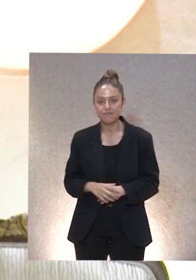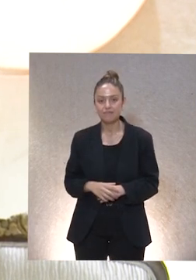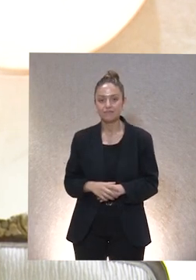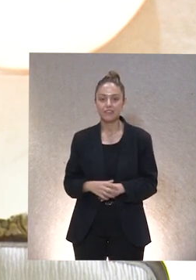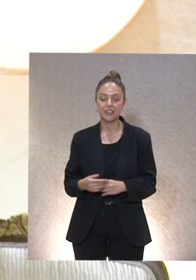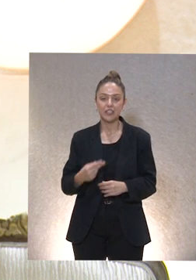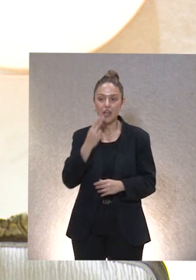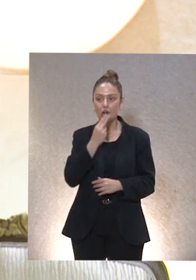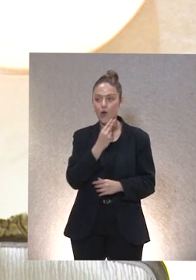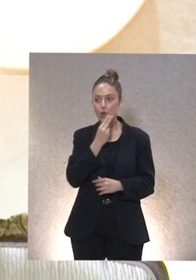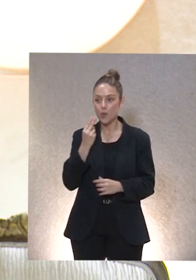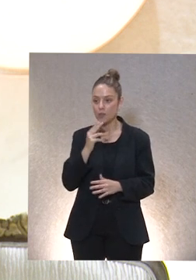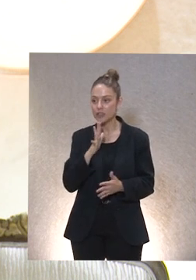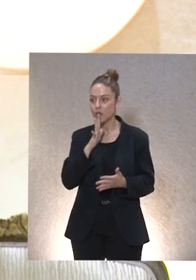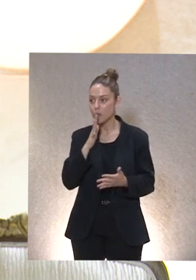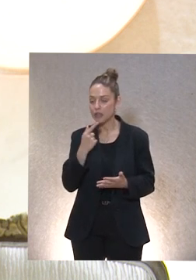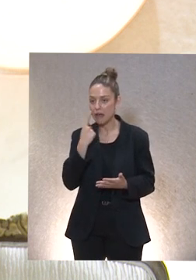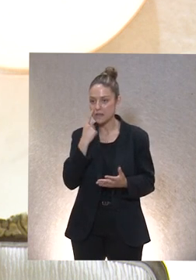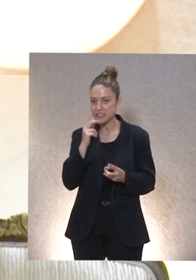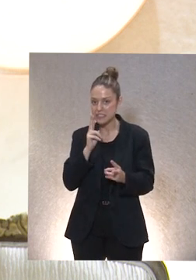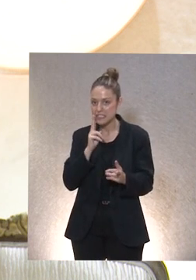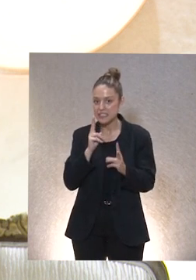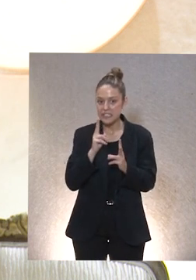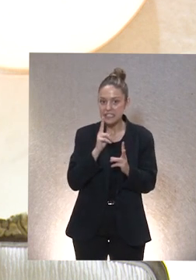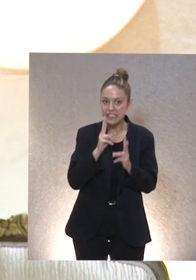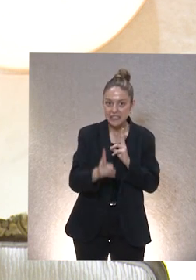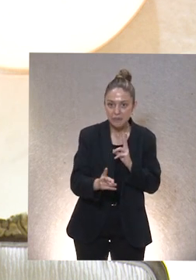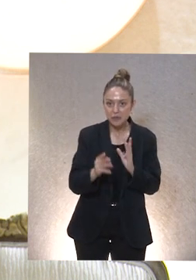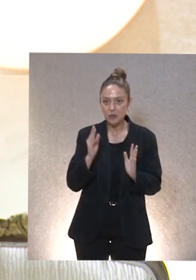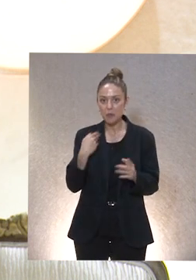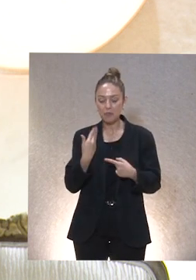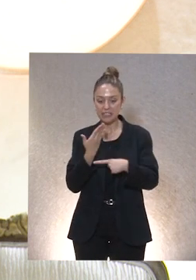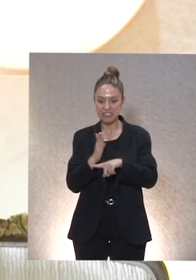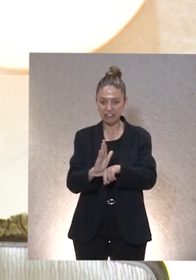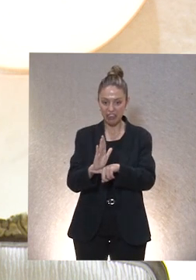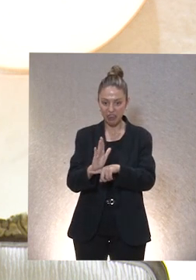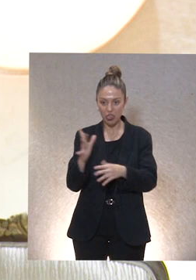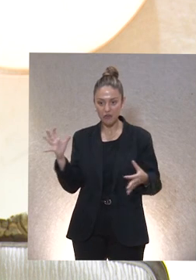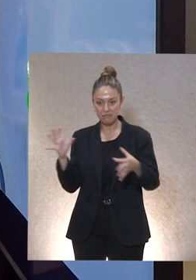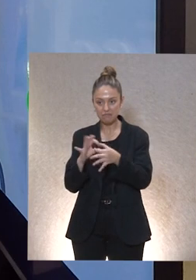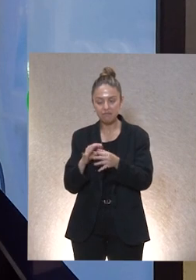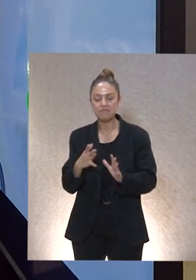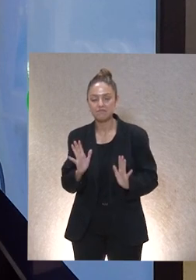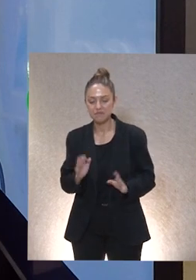comprometida, porque vamos a ver si responde un poco a las expectativas que esa presentación puede generar.